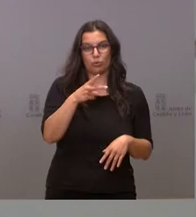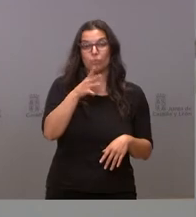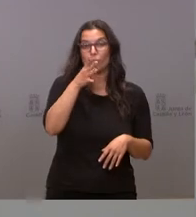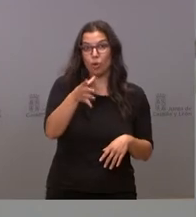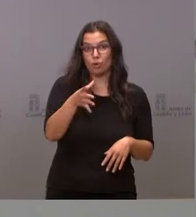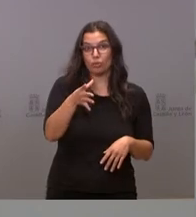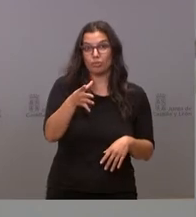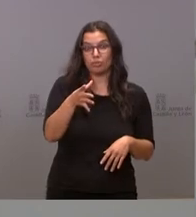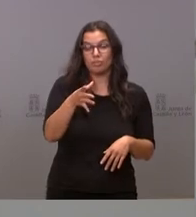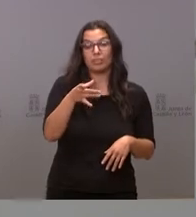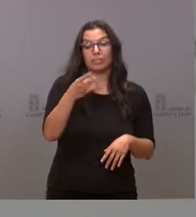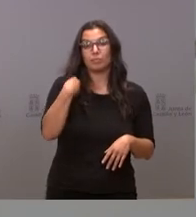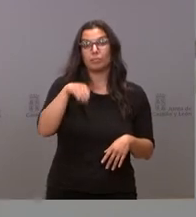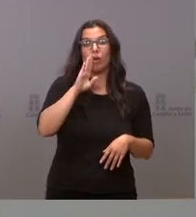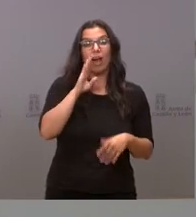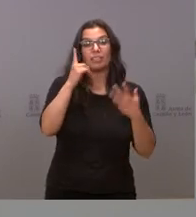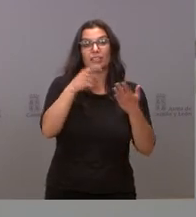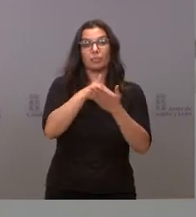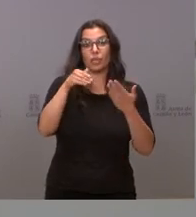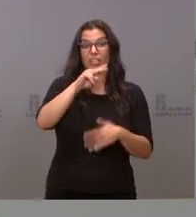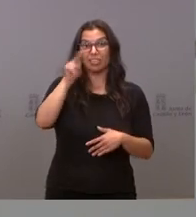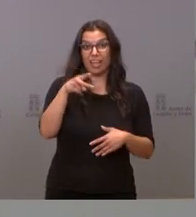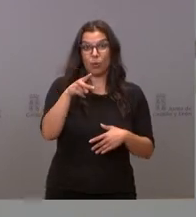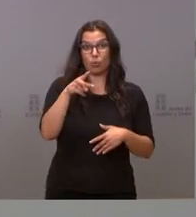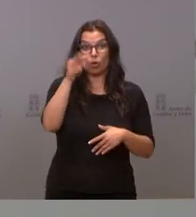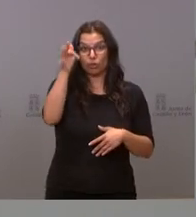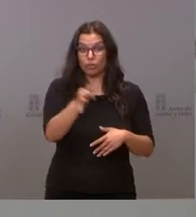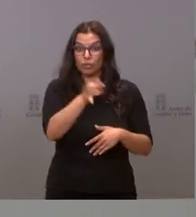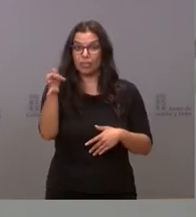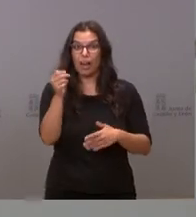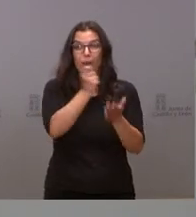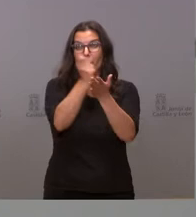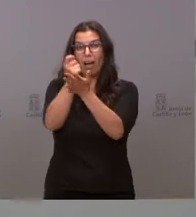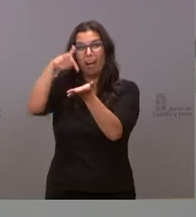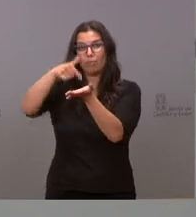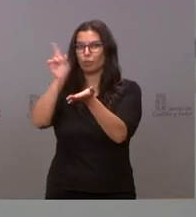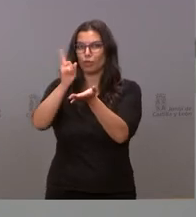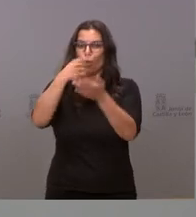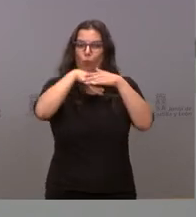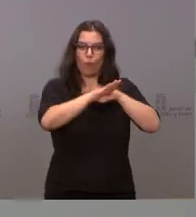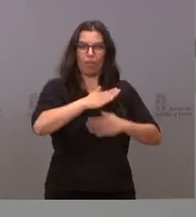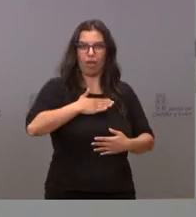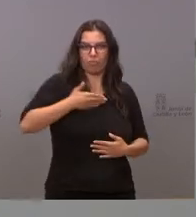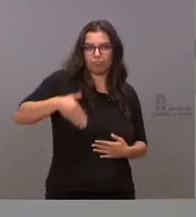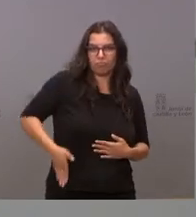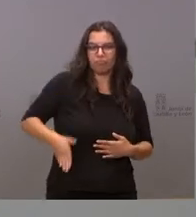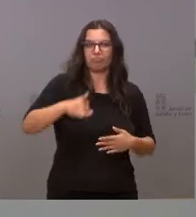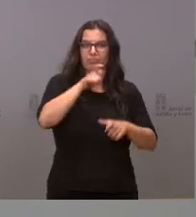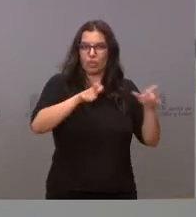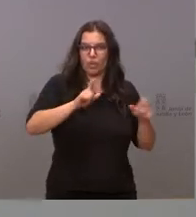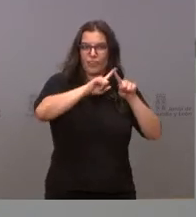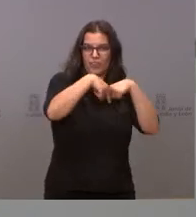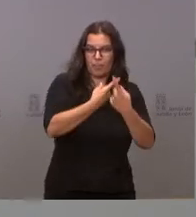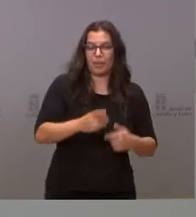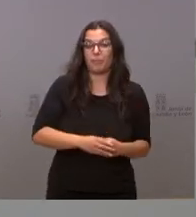seis millones de euros se han quedado en el bolsillo de las personas, de las familias. Para la